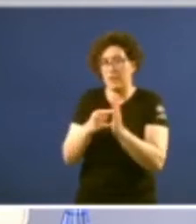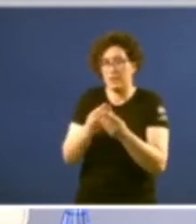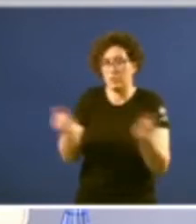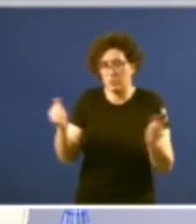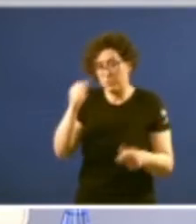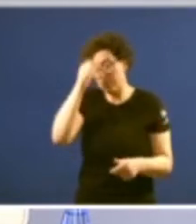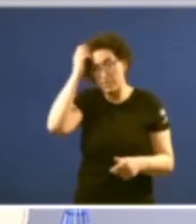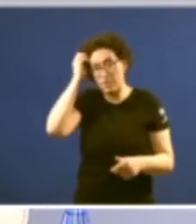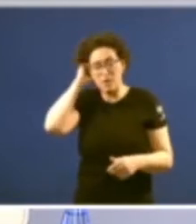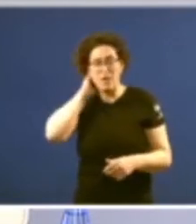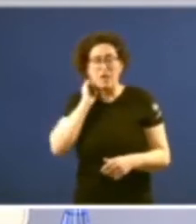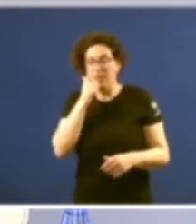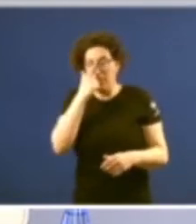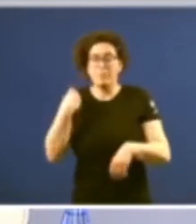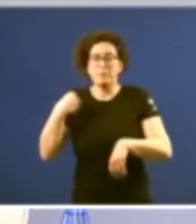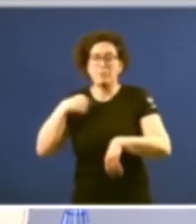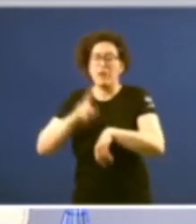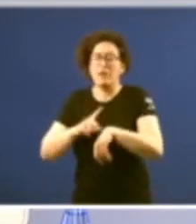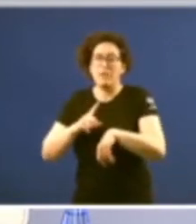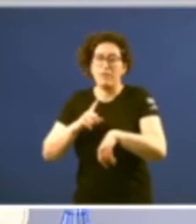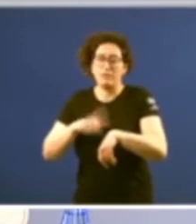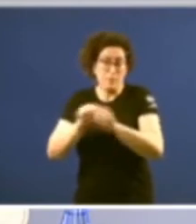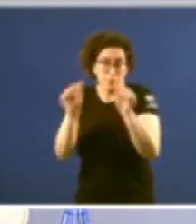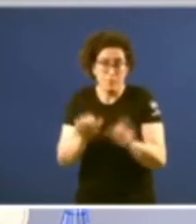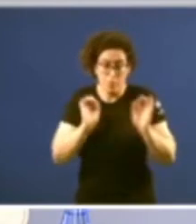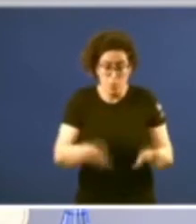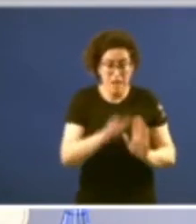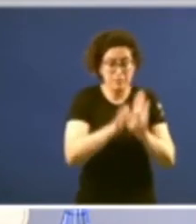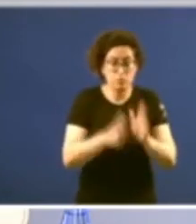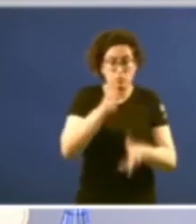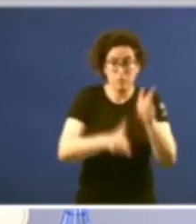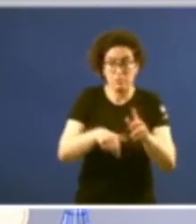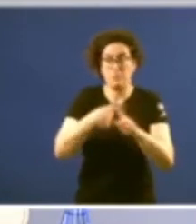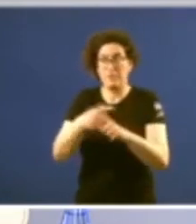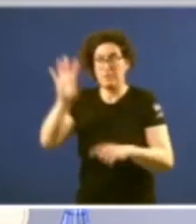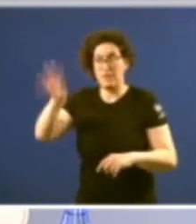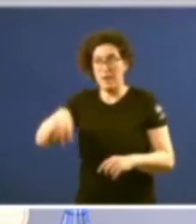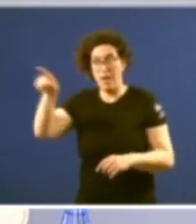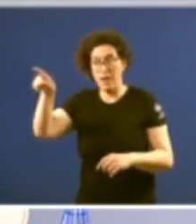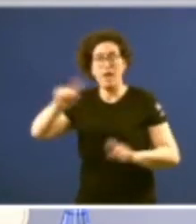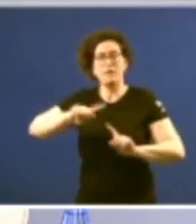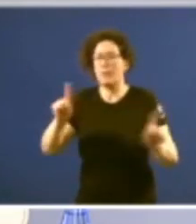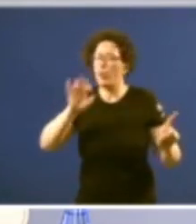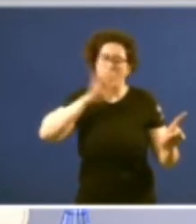No mesmo xeito que sucedeu cos estatutos vascos e catalán tampouco o galego se pronunciou